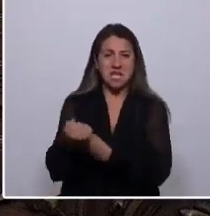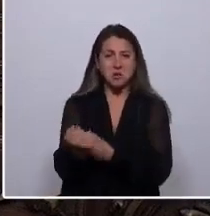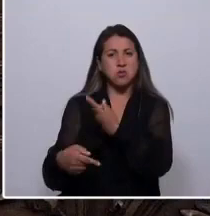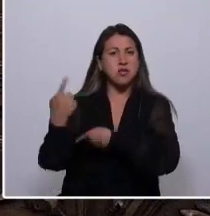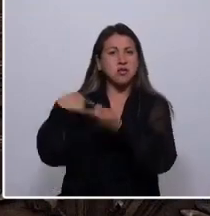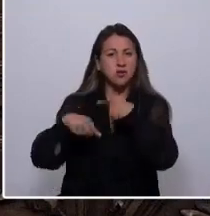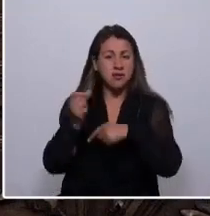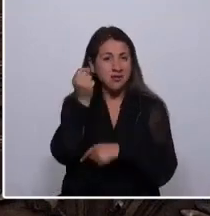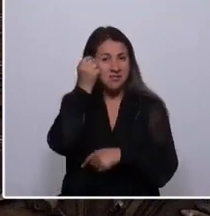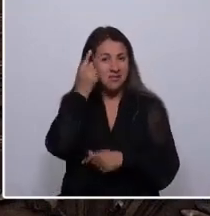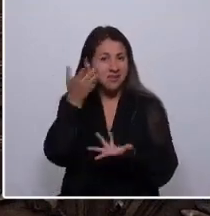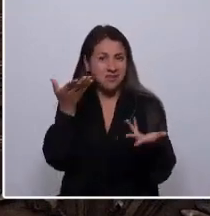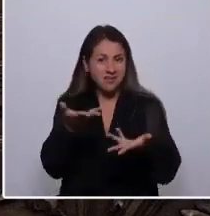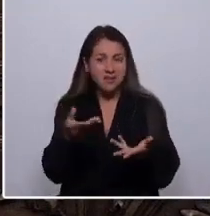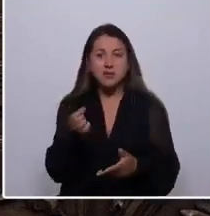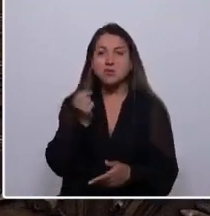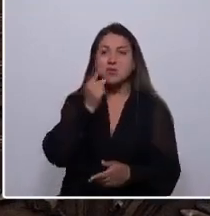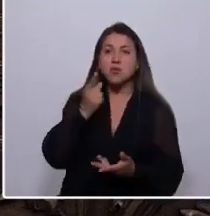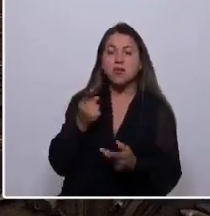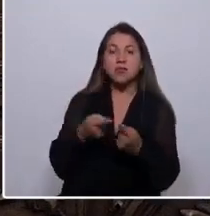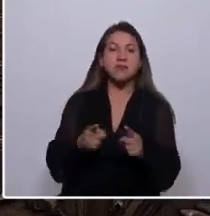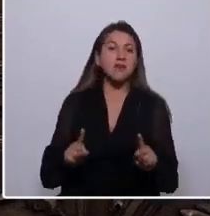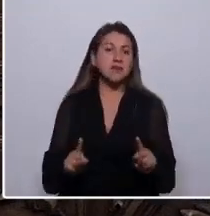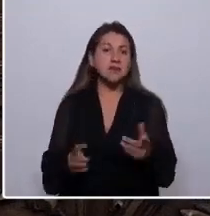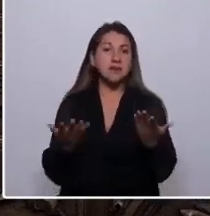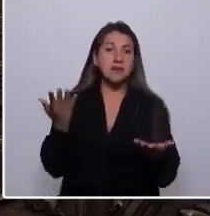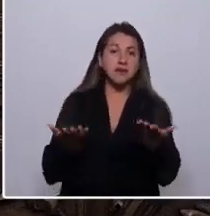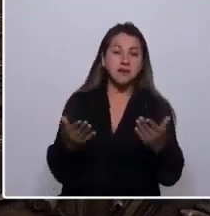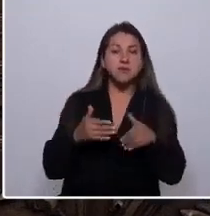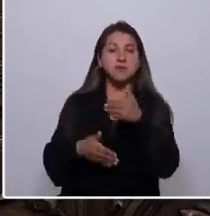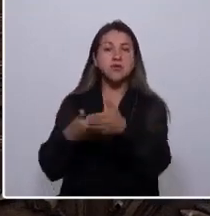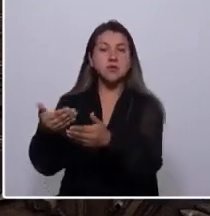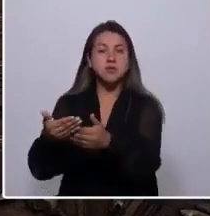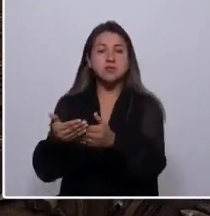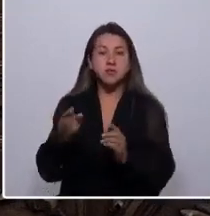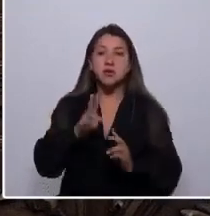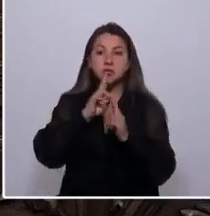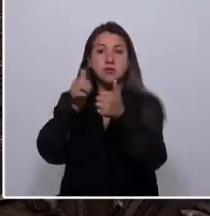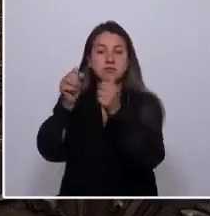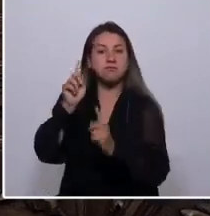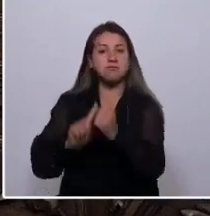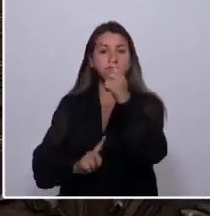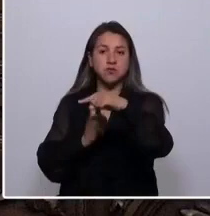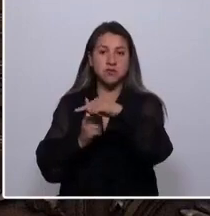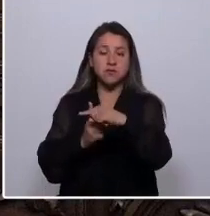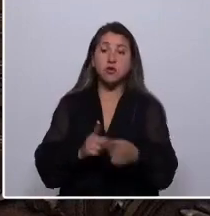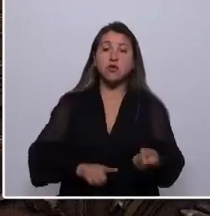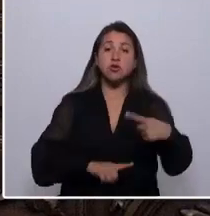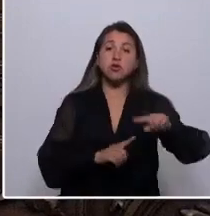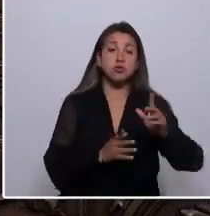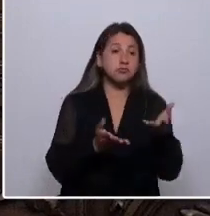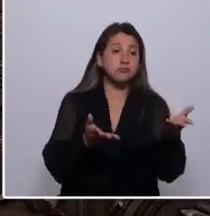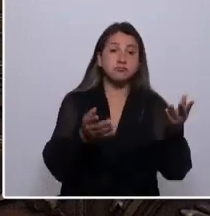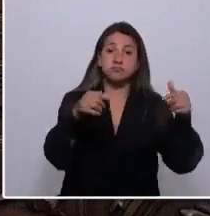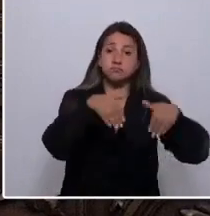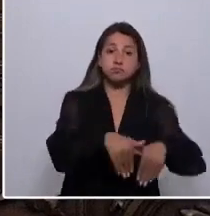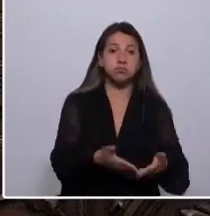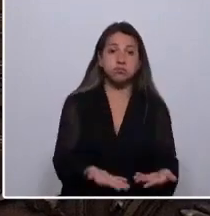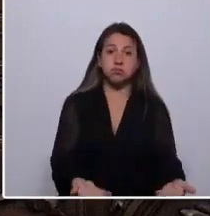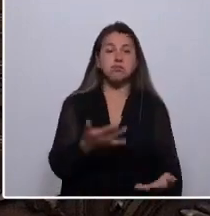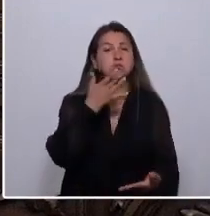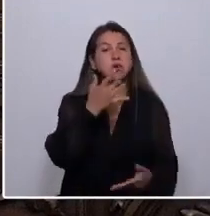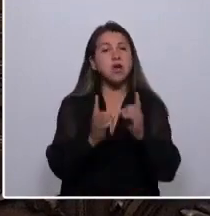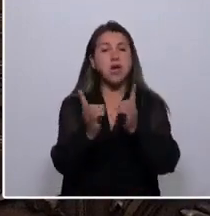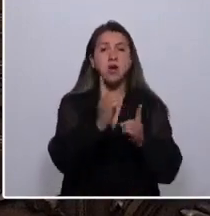entender a su vez cuál fue la diferencia entre procesos exitosos y otros que no resistieron el paso del tiempo. ¿Por qué